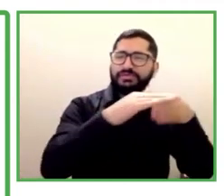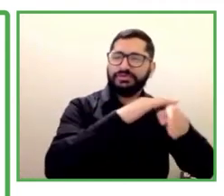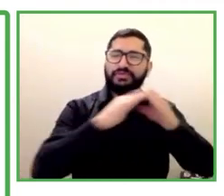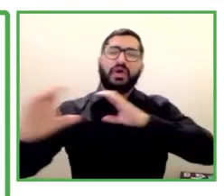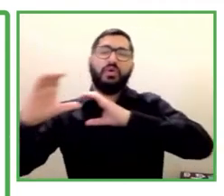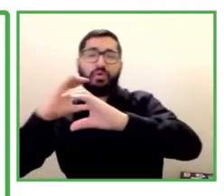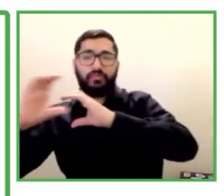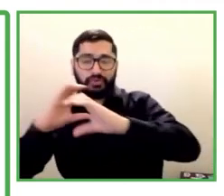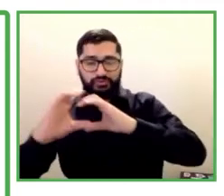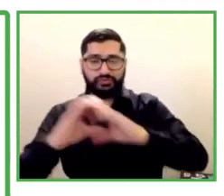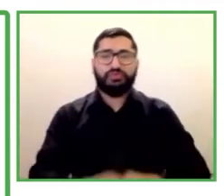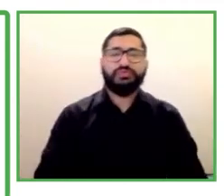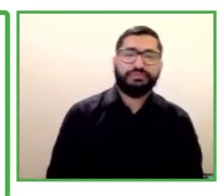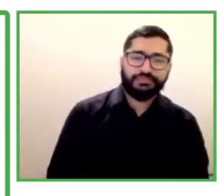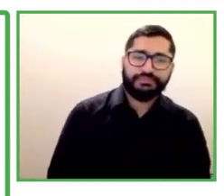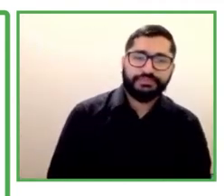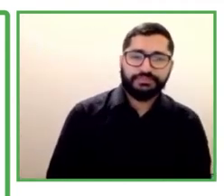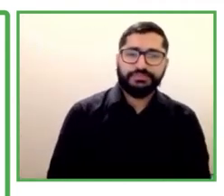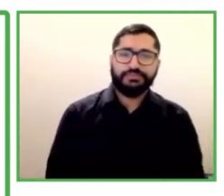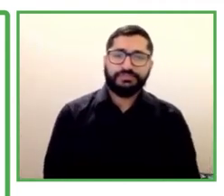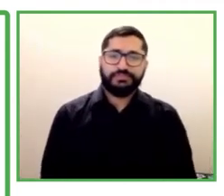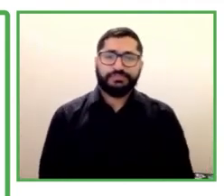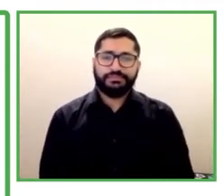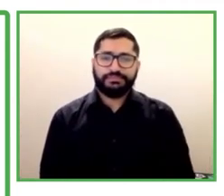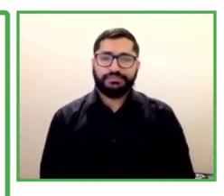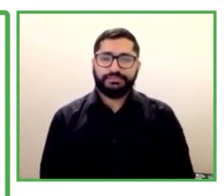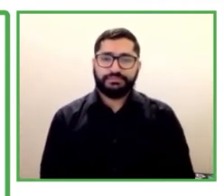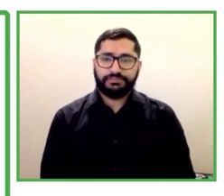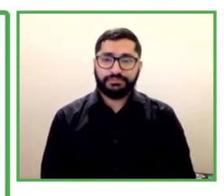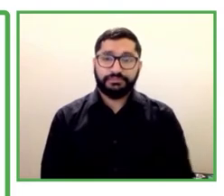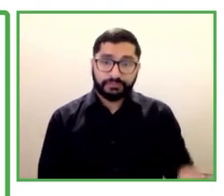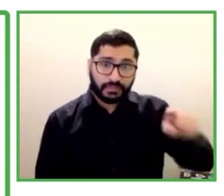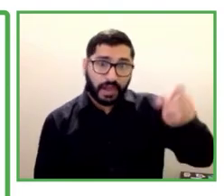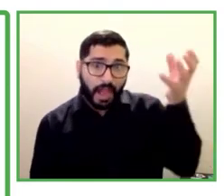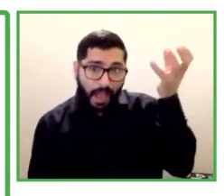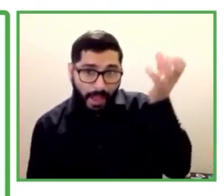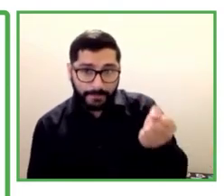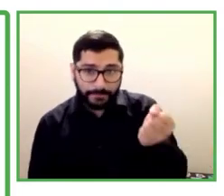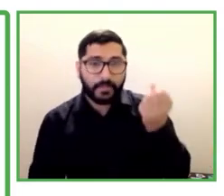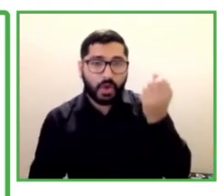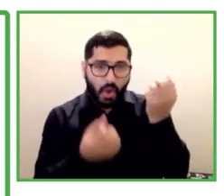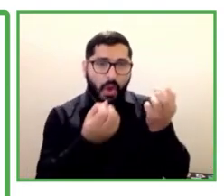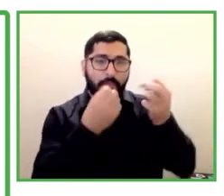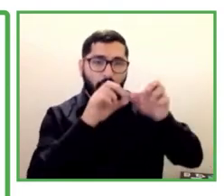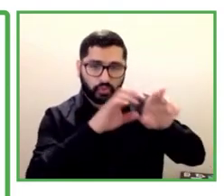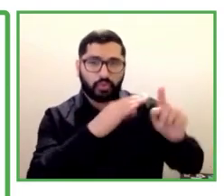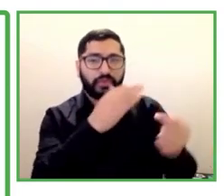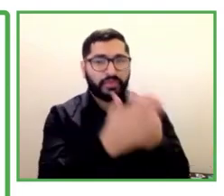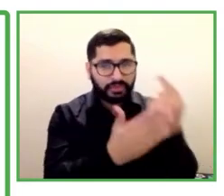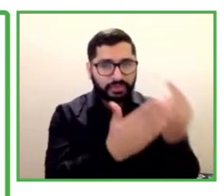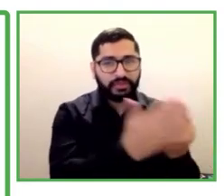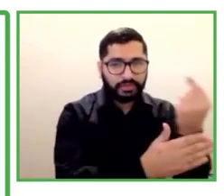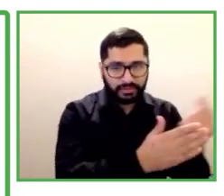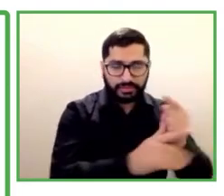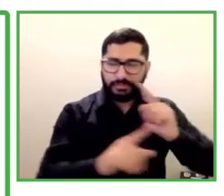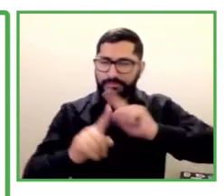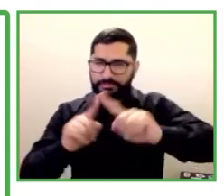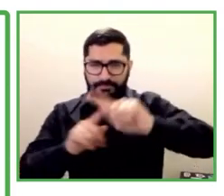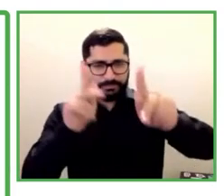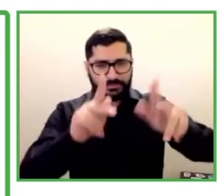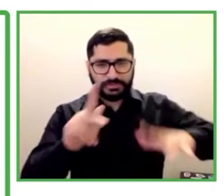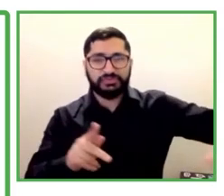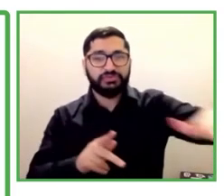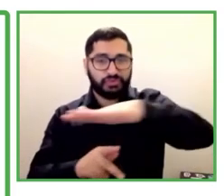Tiene la posibilidad de que los participantes puedan experimentar todas las áreas de la comunicación en conjunto. Desde